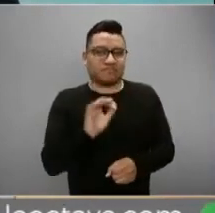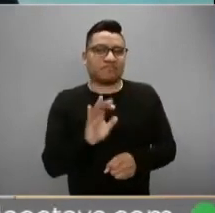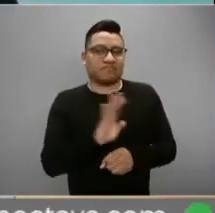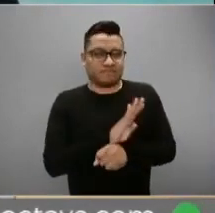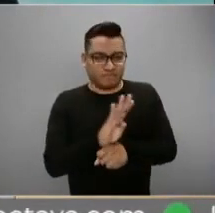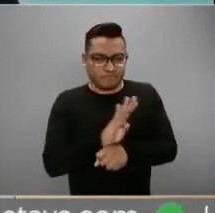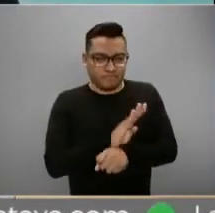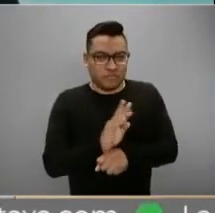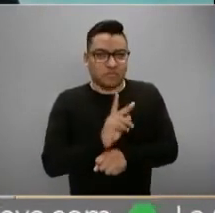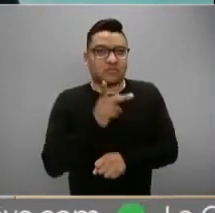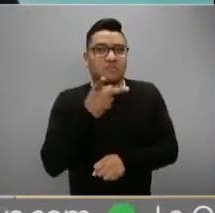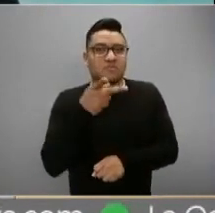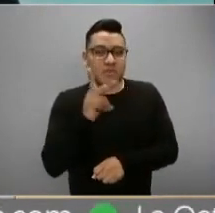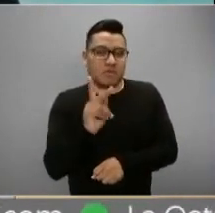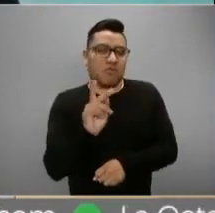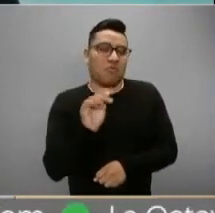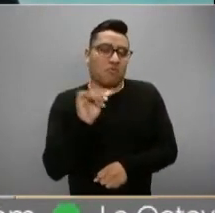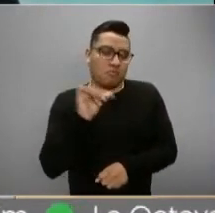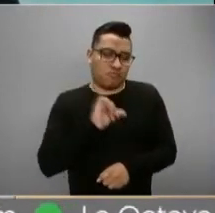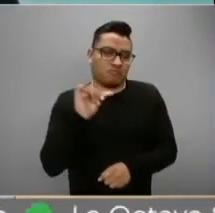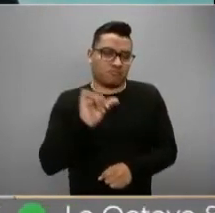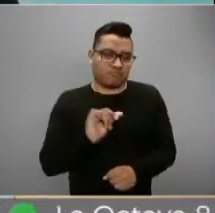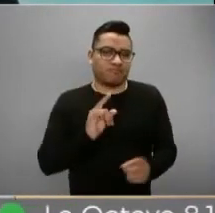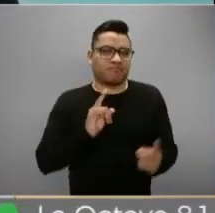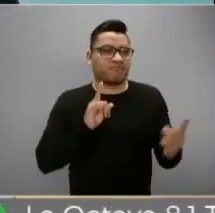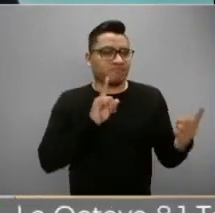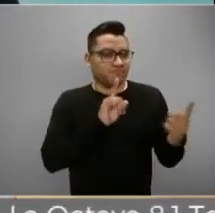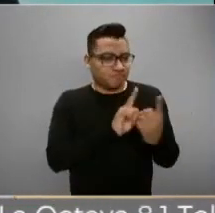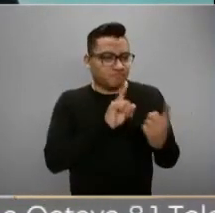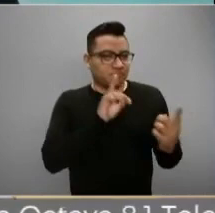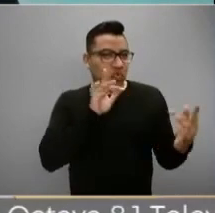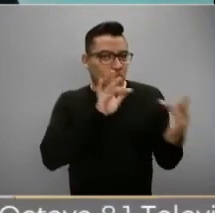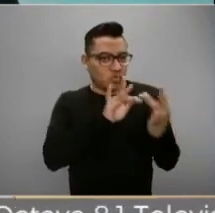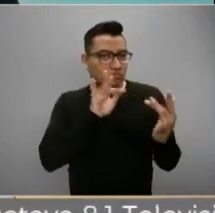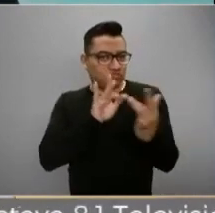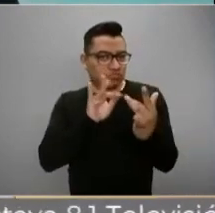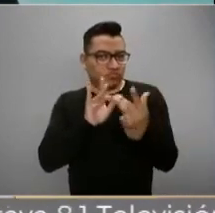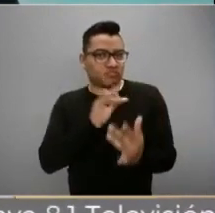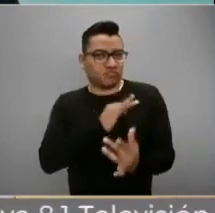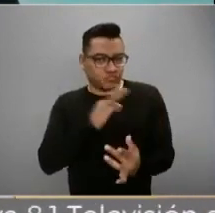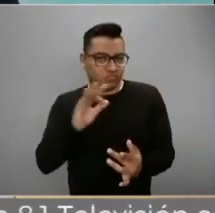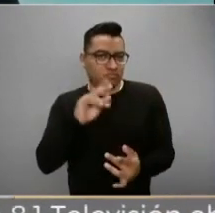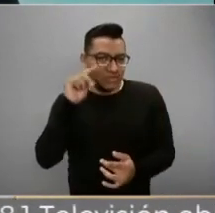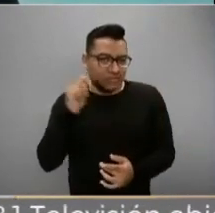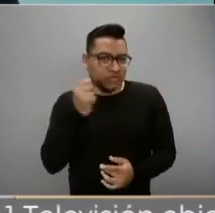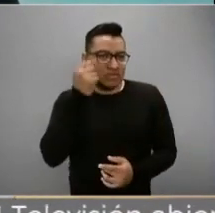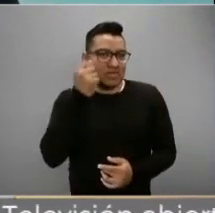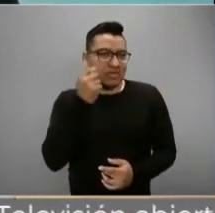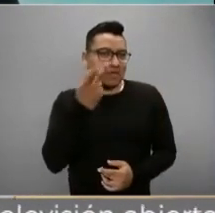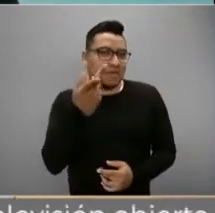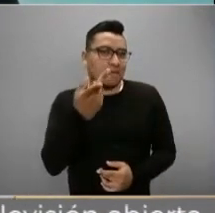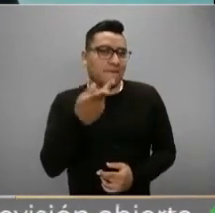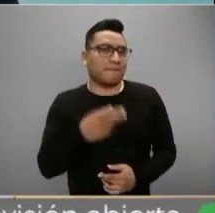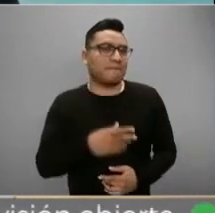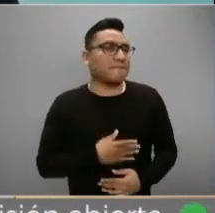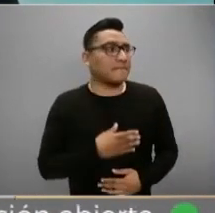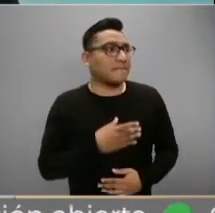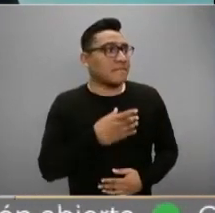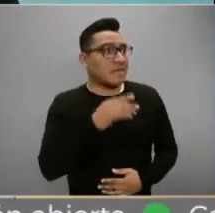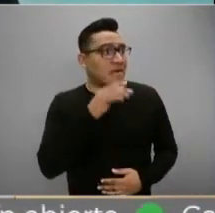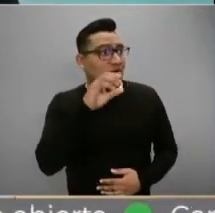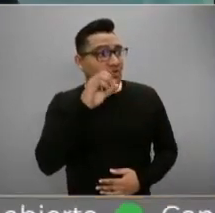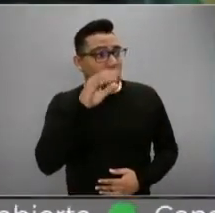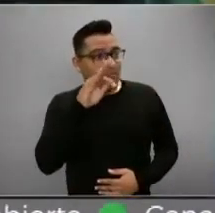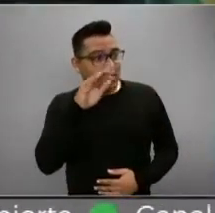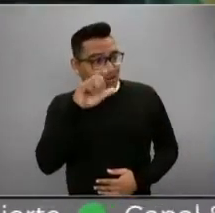plataformas que hoy nos permiten mantener humanidad, aunque no física, sino virtual. Felia Pastrana, ¿cómo estás? Buenas noches.